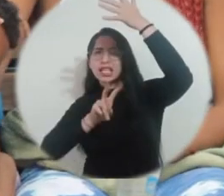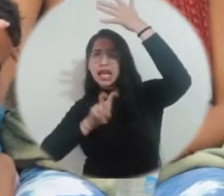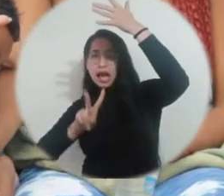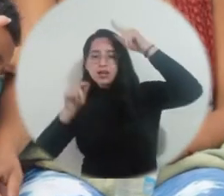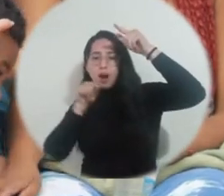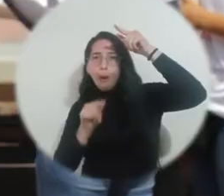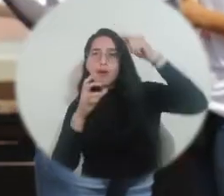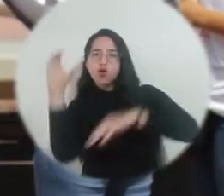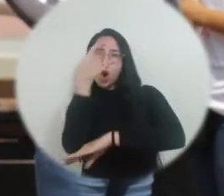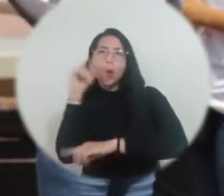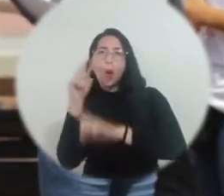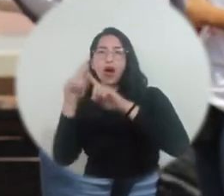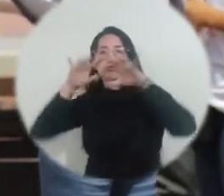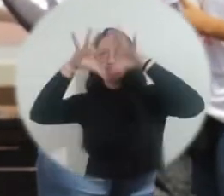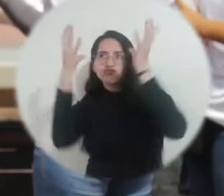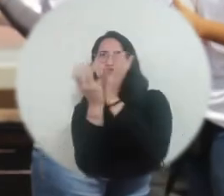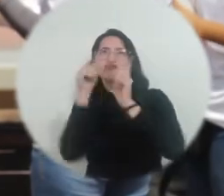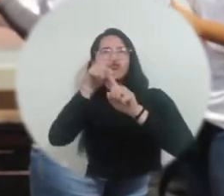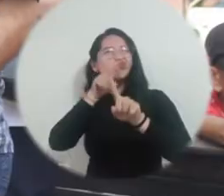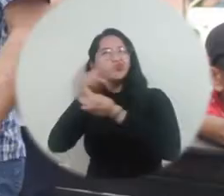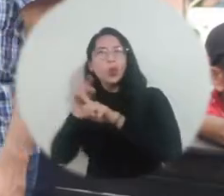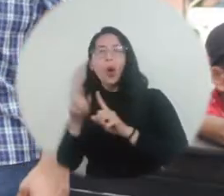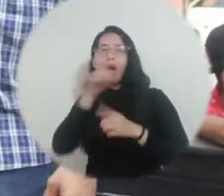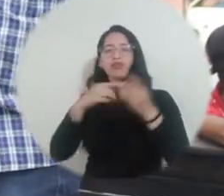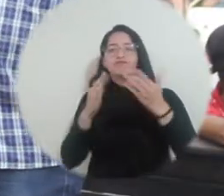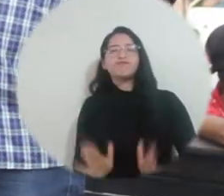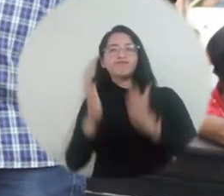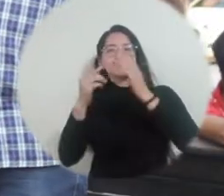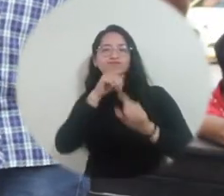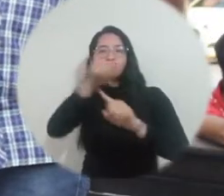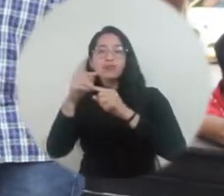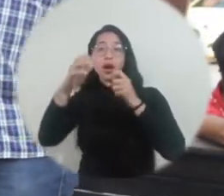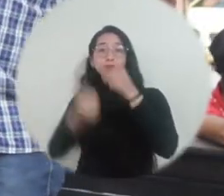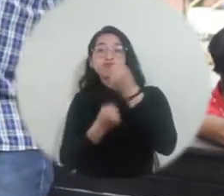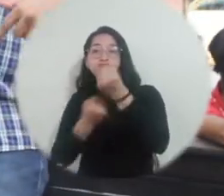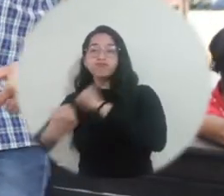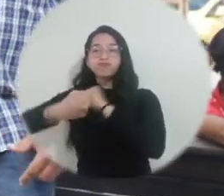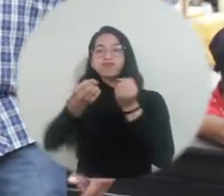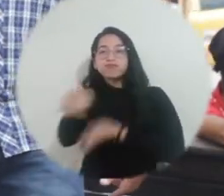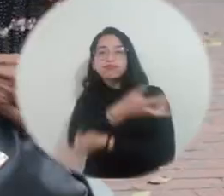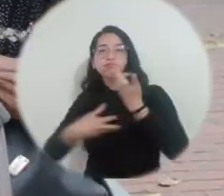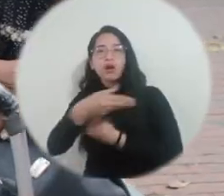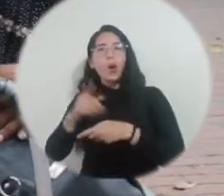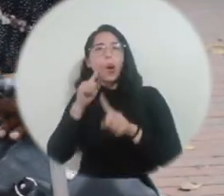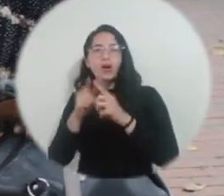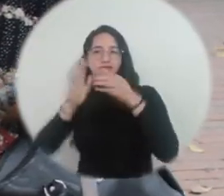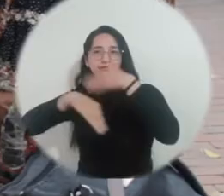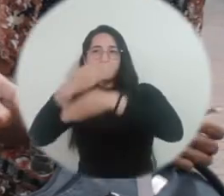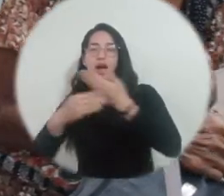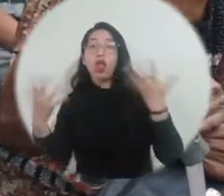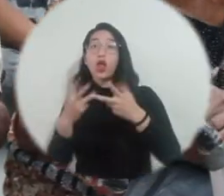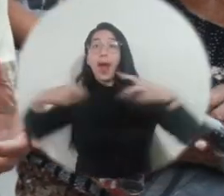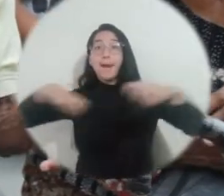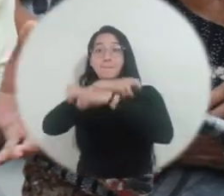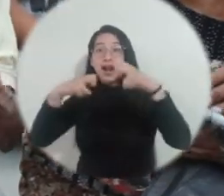movimiento global para hacer el bien en todo el mundo y la Alma Mater demostró su sentido altruista con un aporte significativo en la causa,